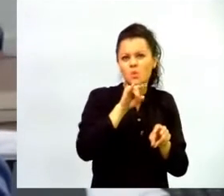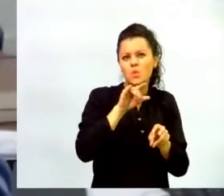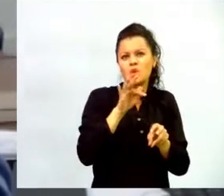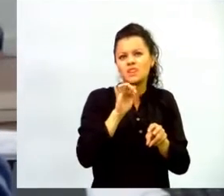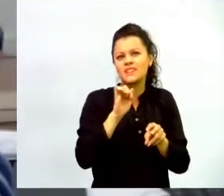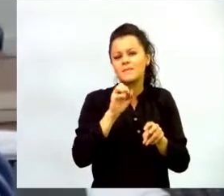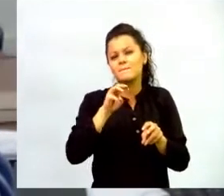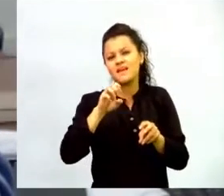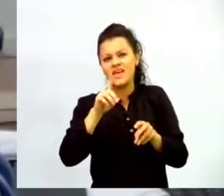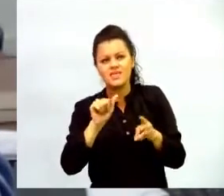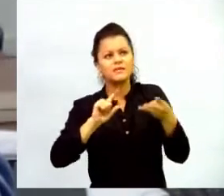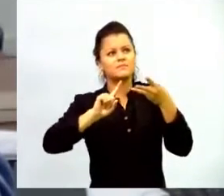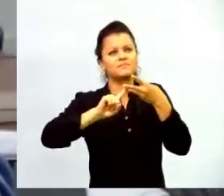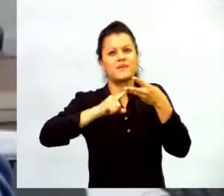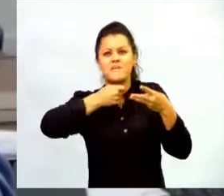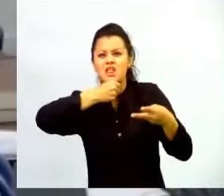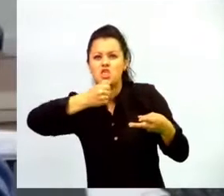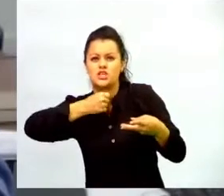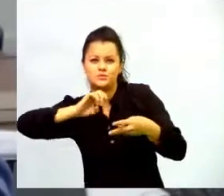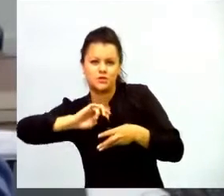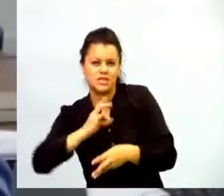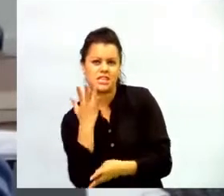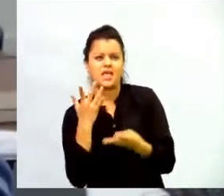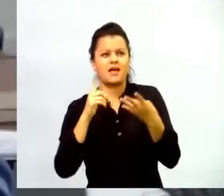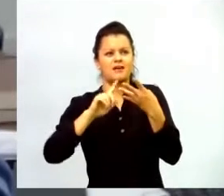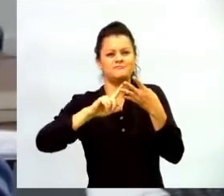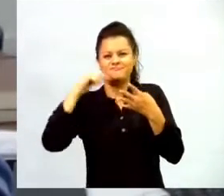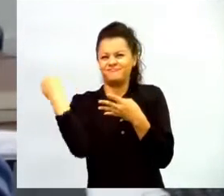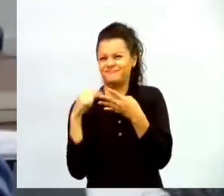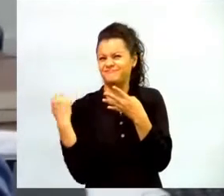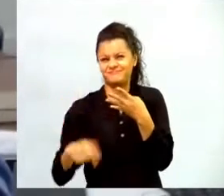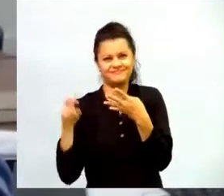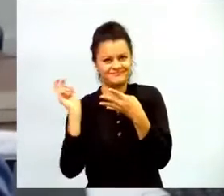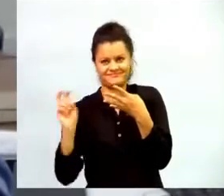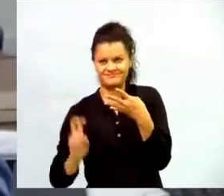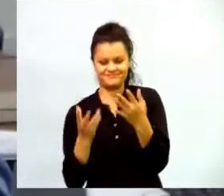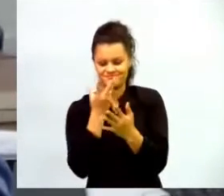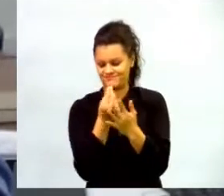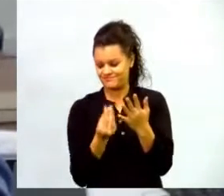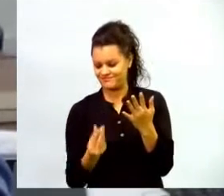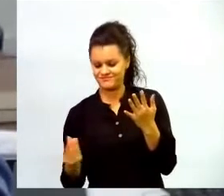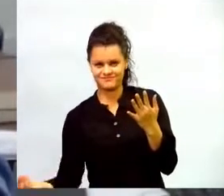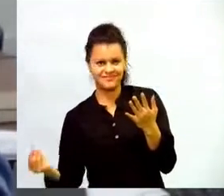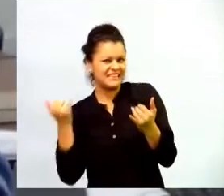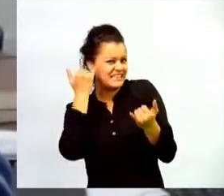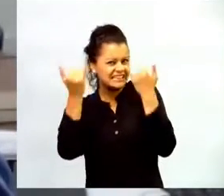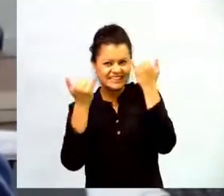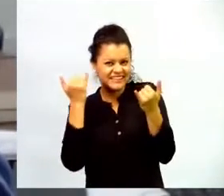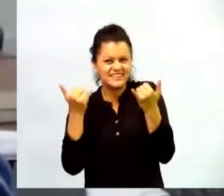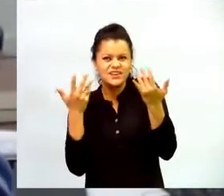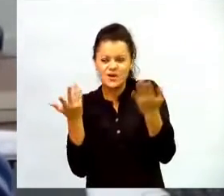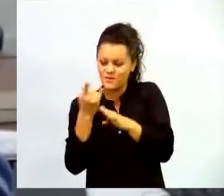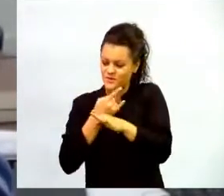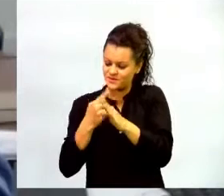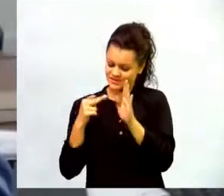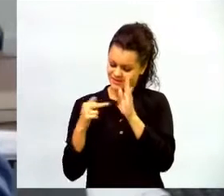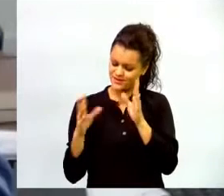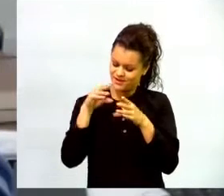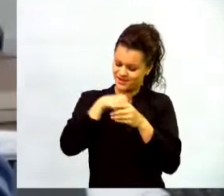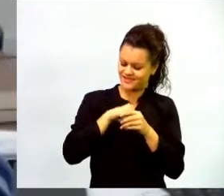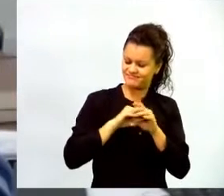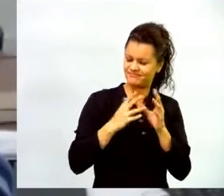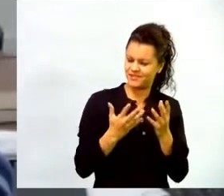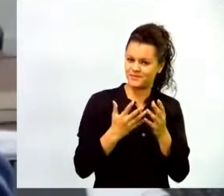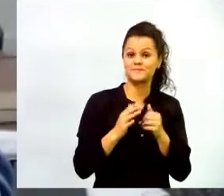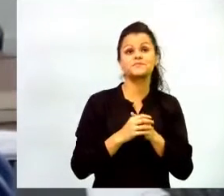digital. Es todo lo que podamos encontrar a las posibilidades de integración de las tecnologías de información y las comunicaciones. Y las clases van a poder